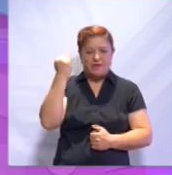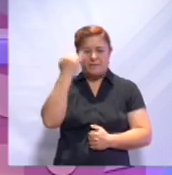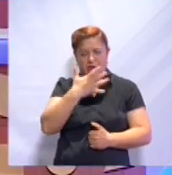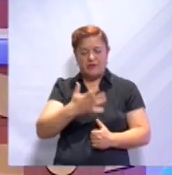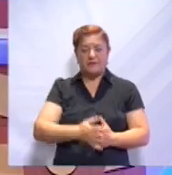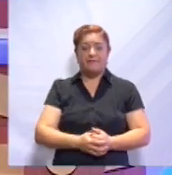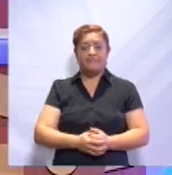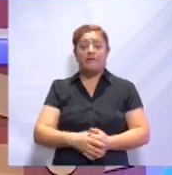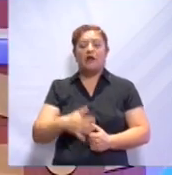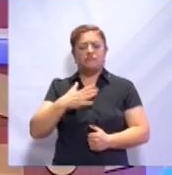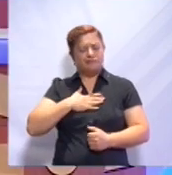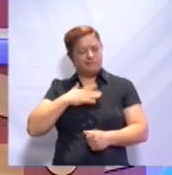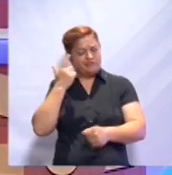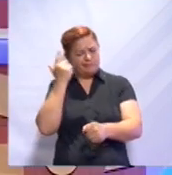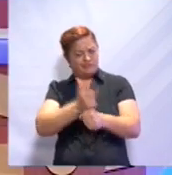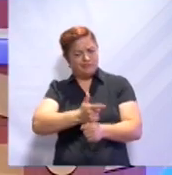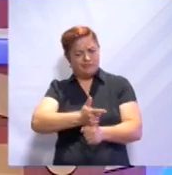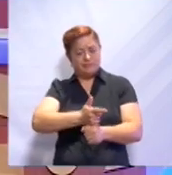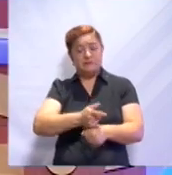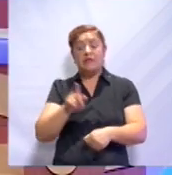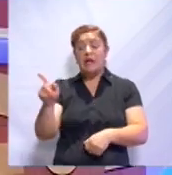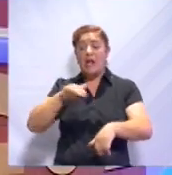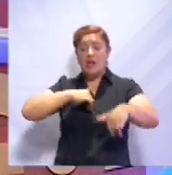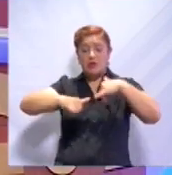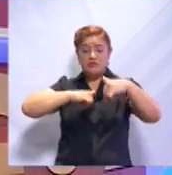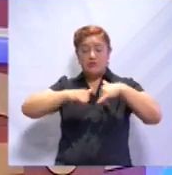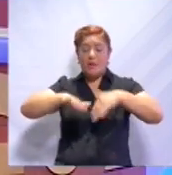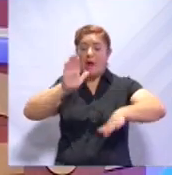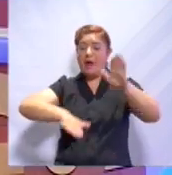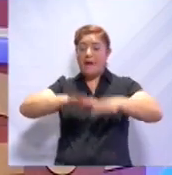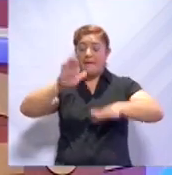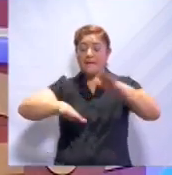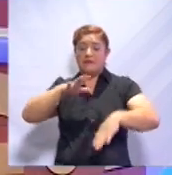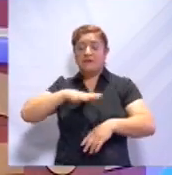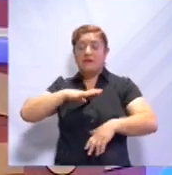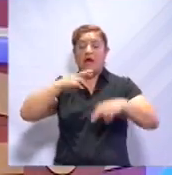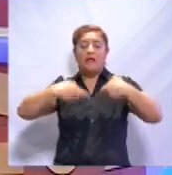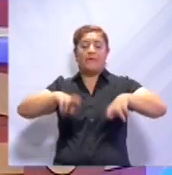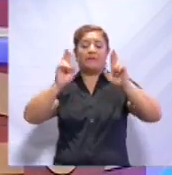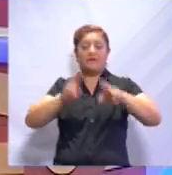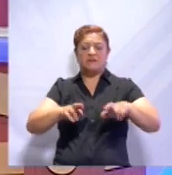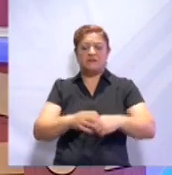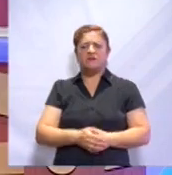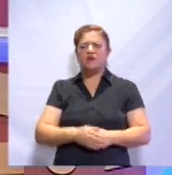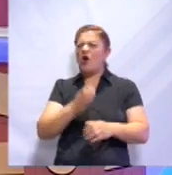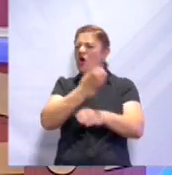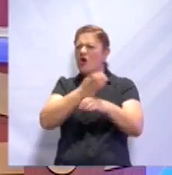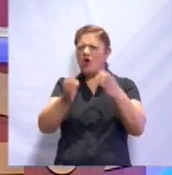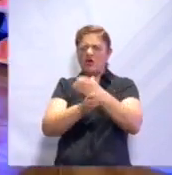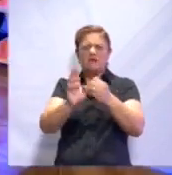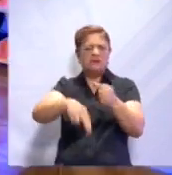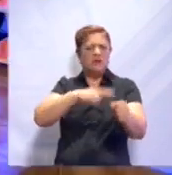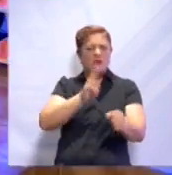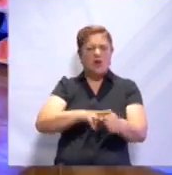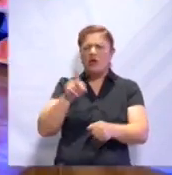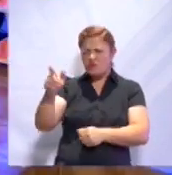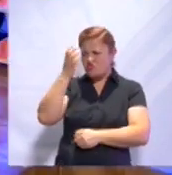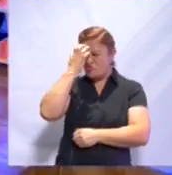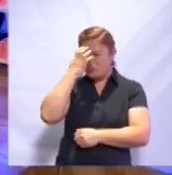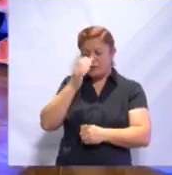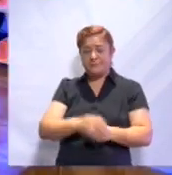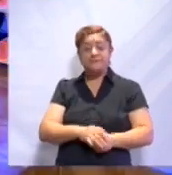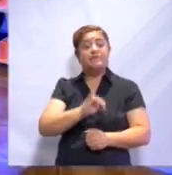también he notado que en los mapas a veces encontramos representaciones de cuestiones naturales. ¿Tú sabes algo? Claro,